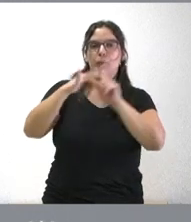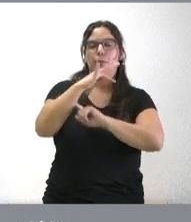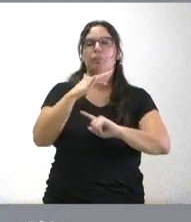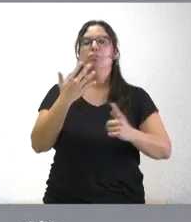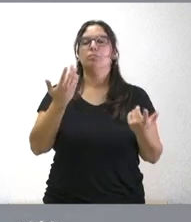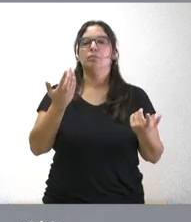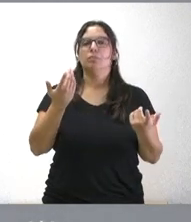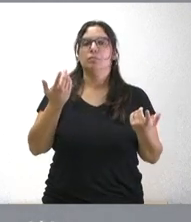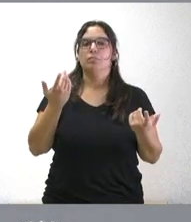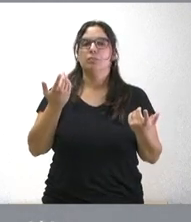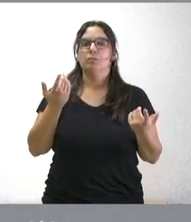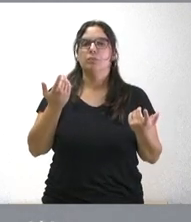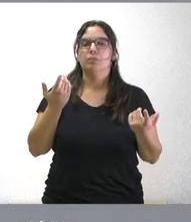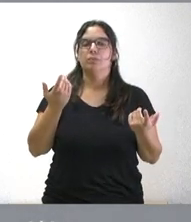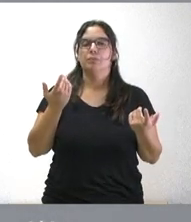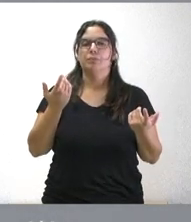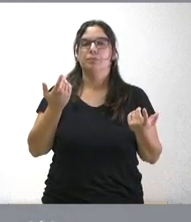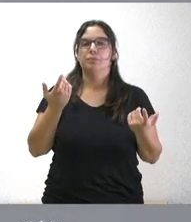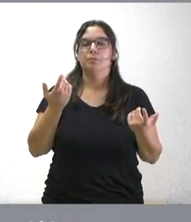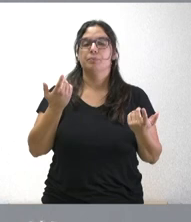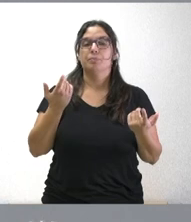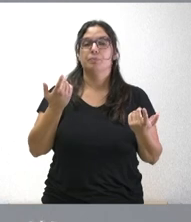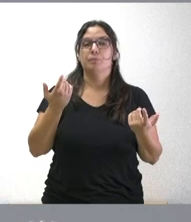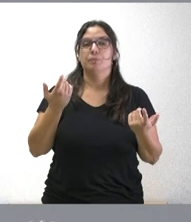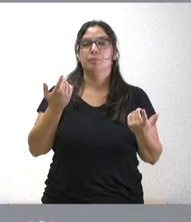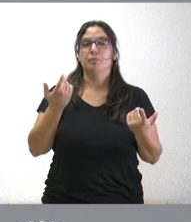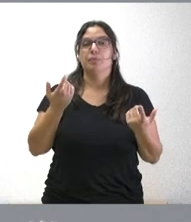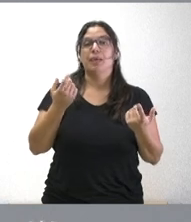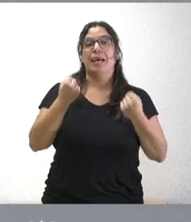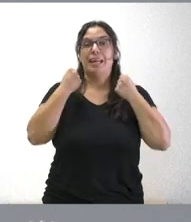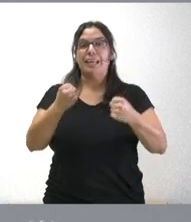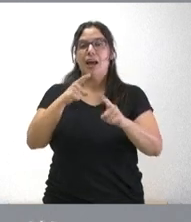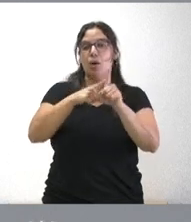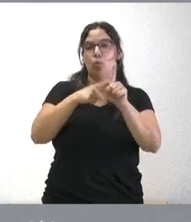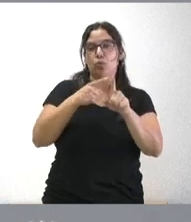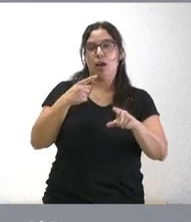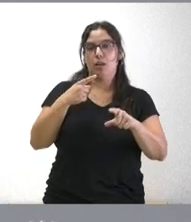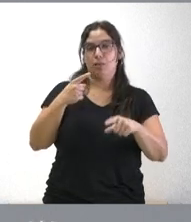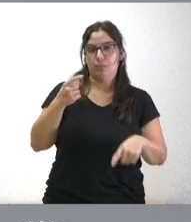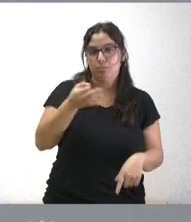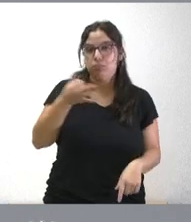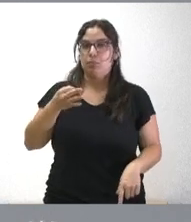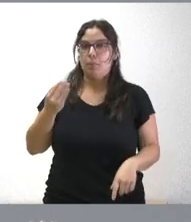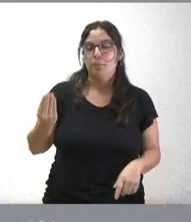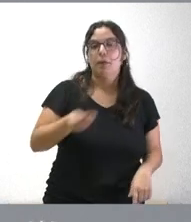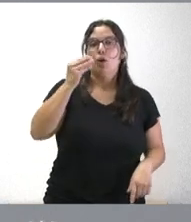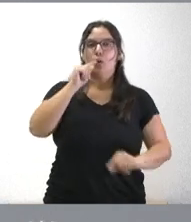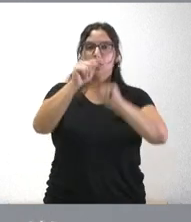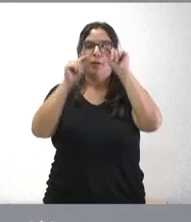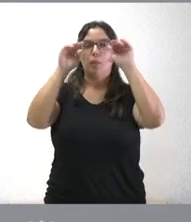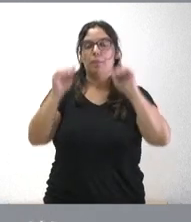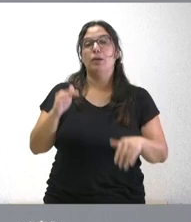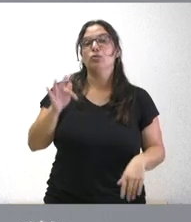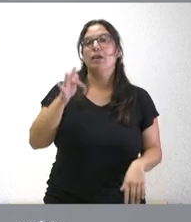mejor rendimiento energético y menores emisiones de carbono además de